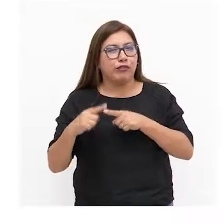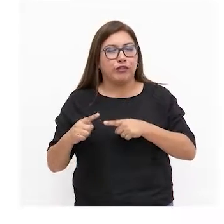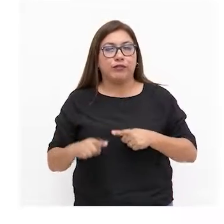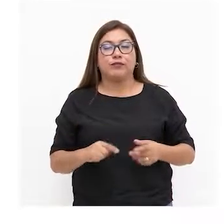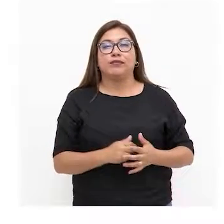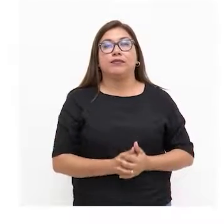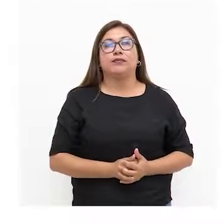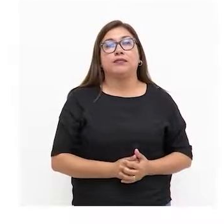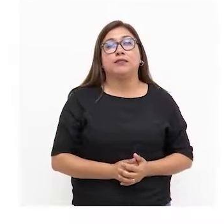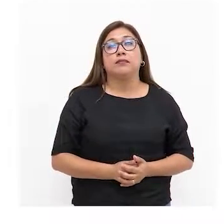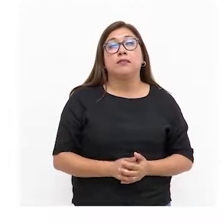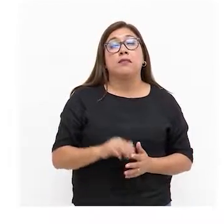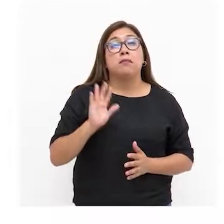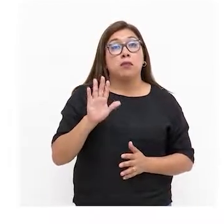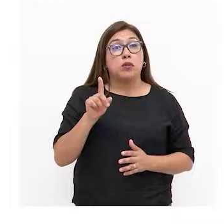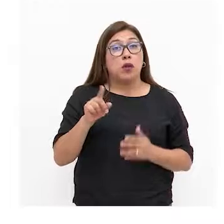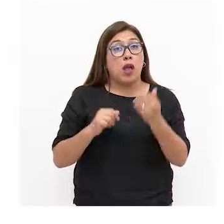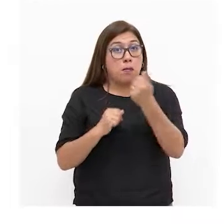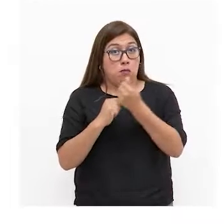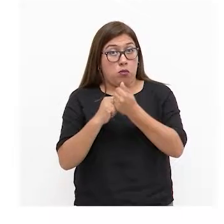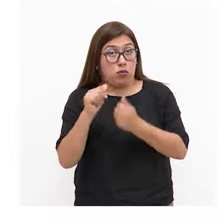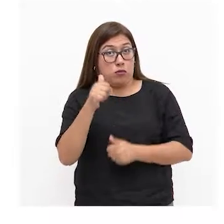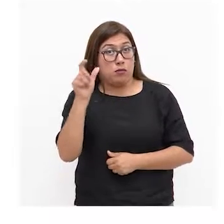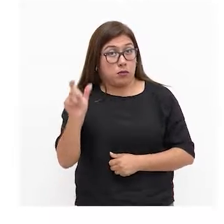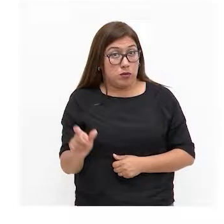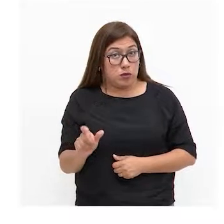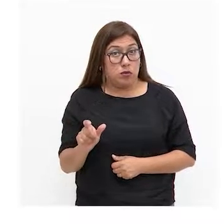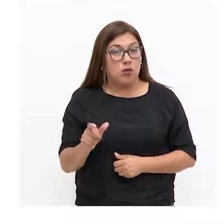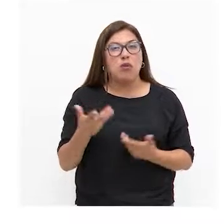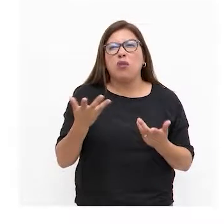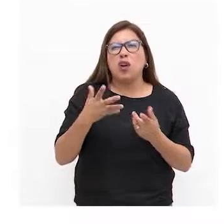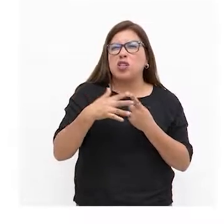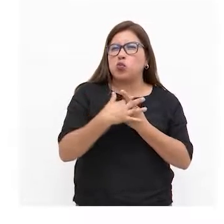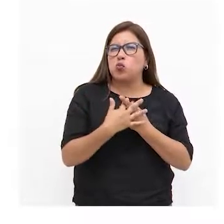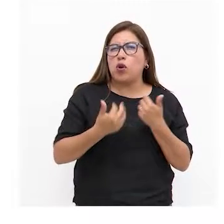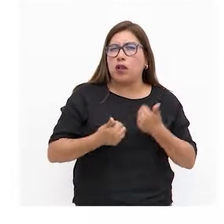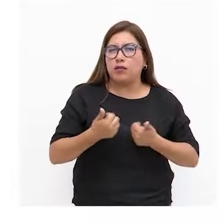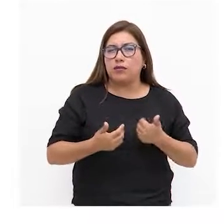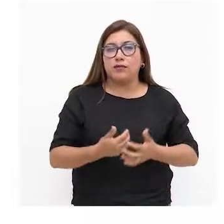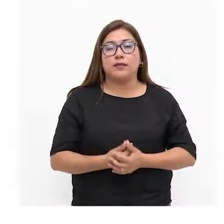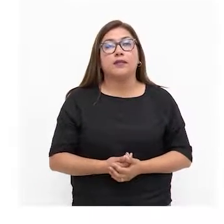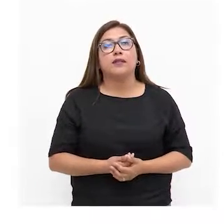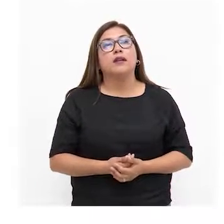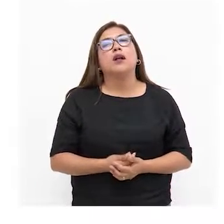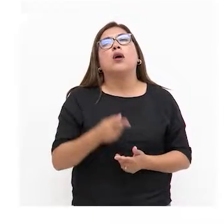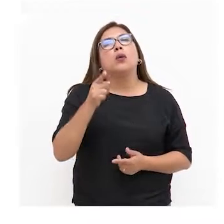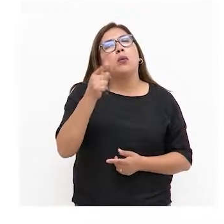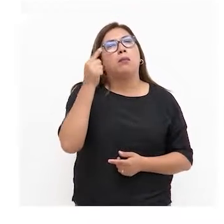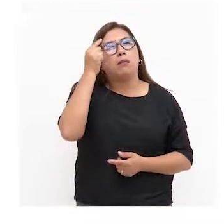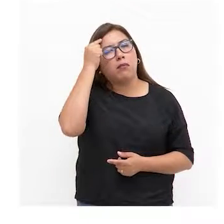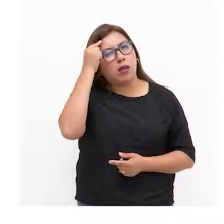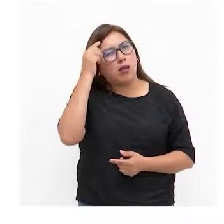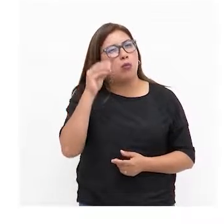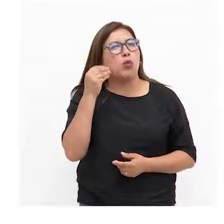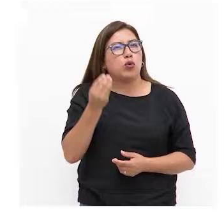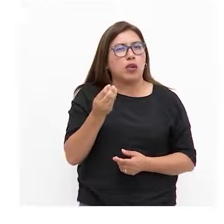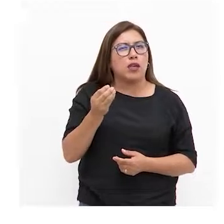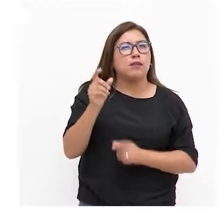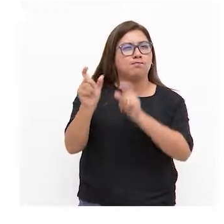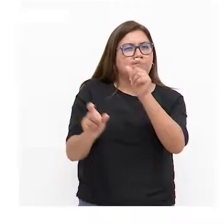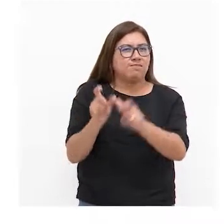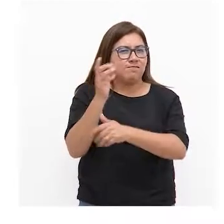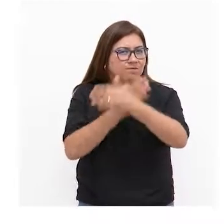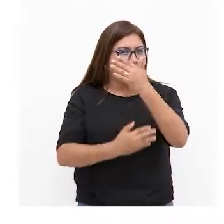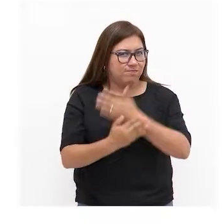etcétera tú has sido apoyo de otra persona en qué circunstancias porque consideras que las